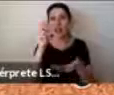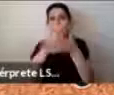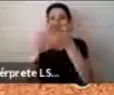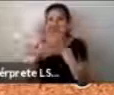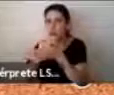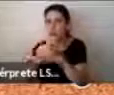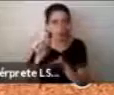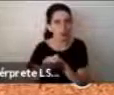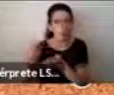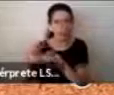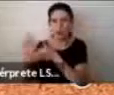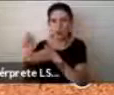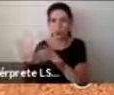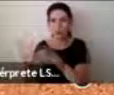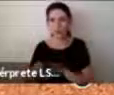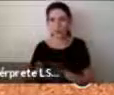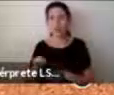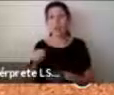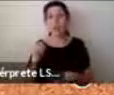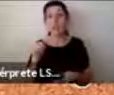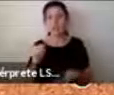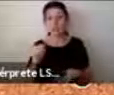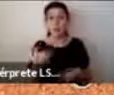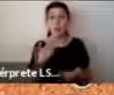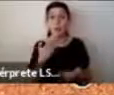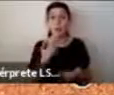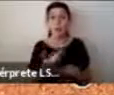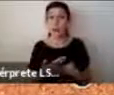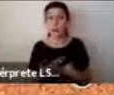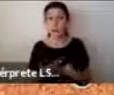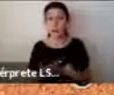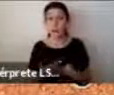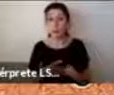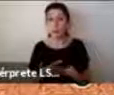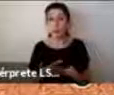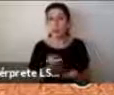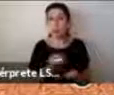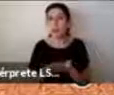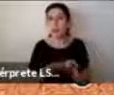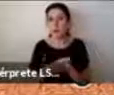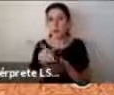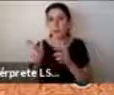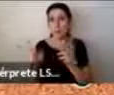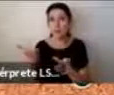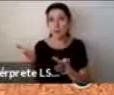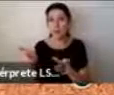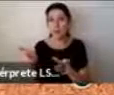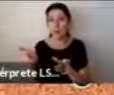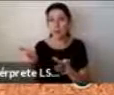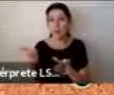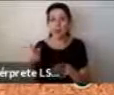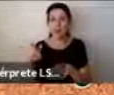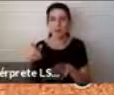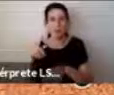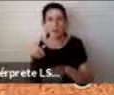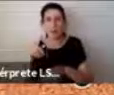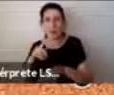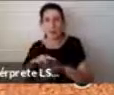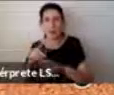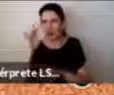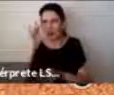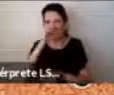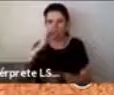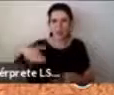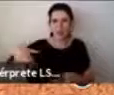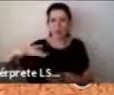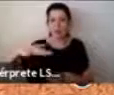alguien está experimentando un momento difícil puedes encontrarte más distraído pero una persona con déficit atencional puede ser algo que ocurra muchas